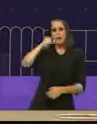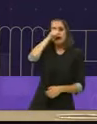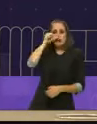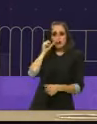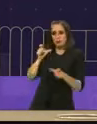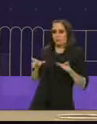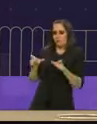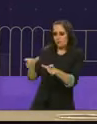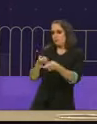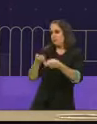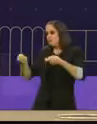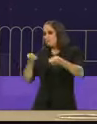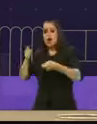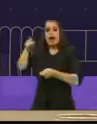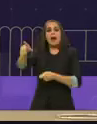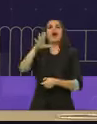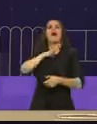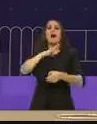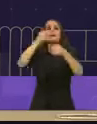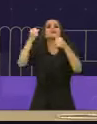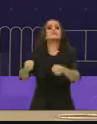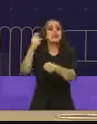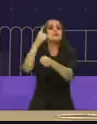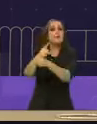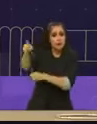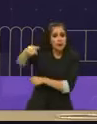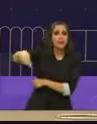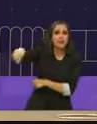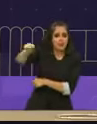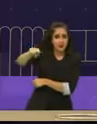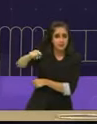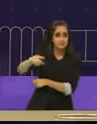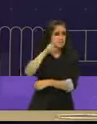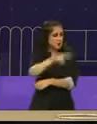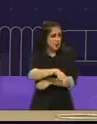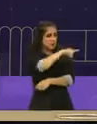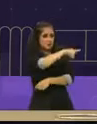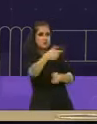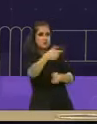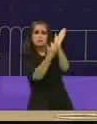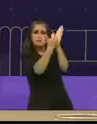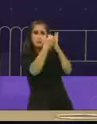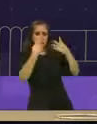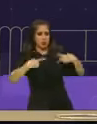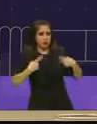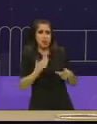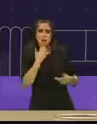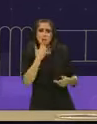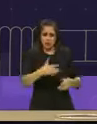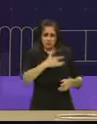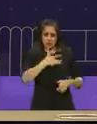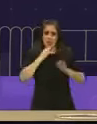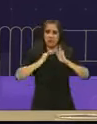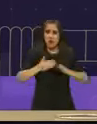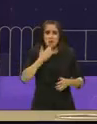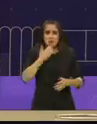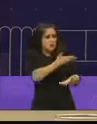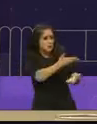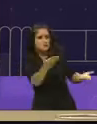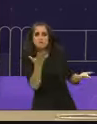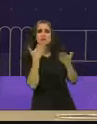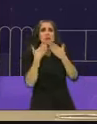para vivir del país. No hay desarrollo humano, estado de bienestar, ni